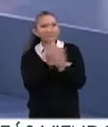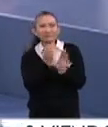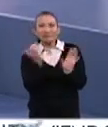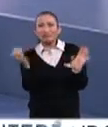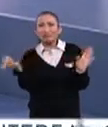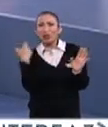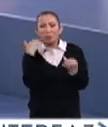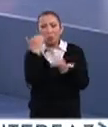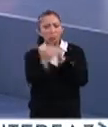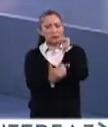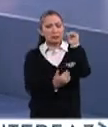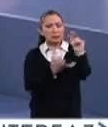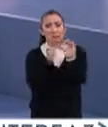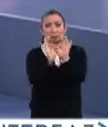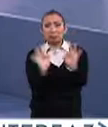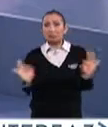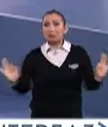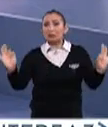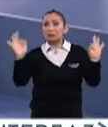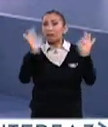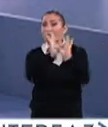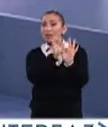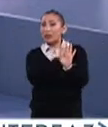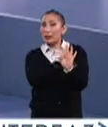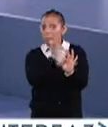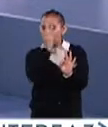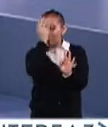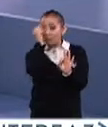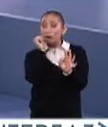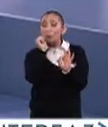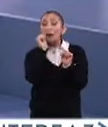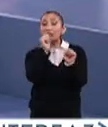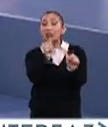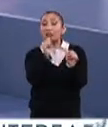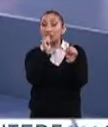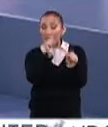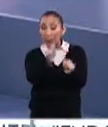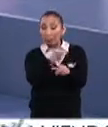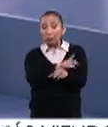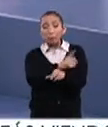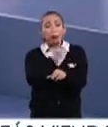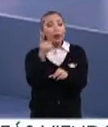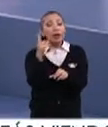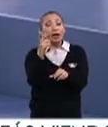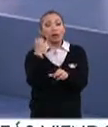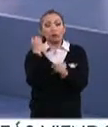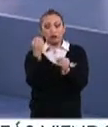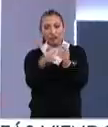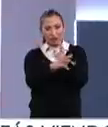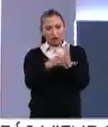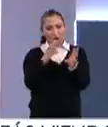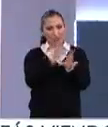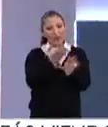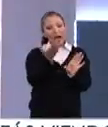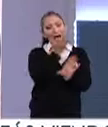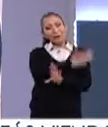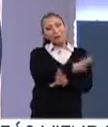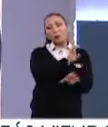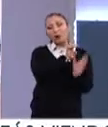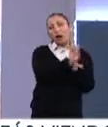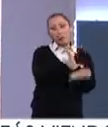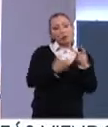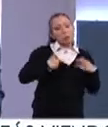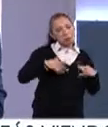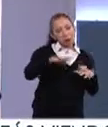fenómenos, procesos más importantes a los que tenemos que aprender a hacer frente, porque implica que muchas de las cosas que hacíamos tanto como